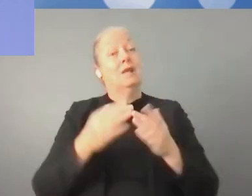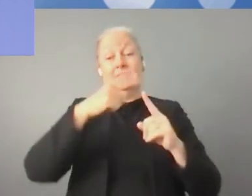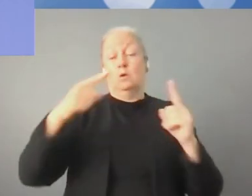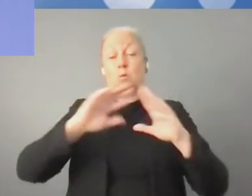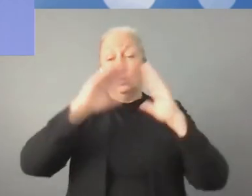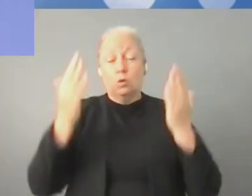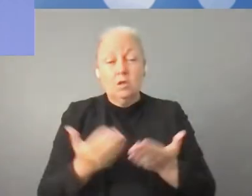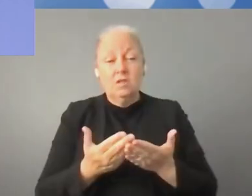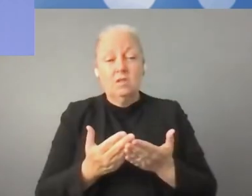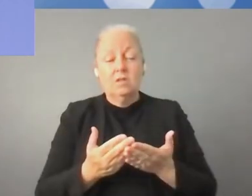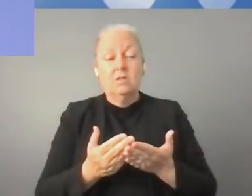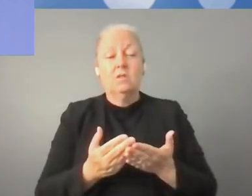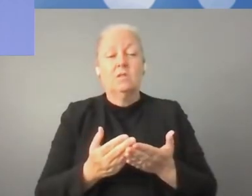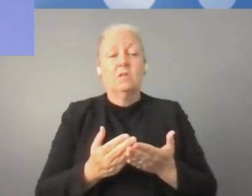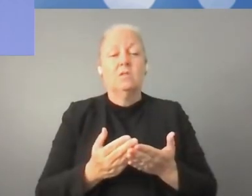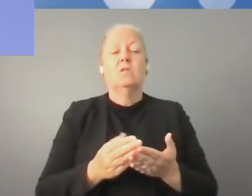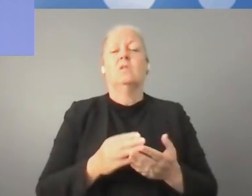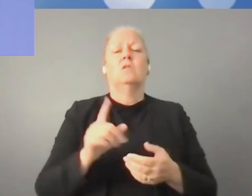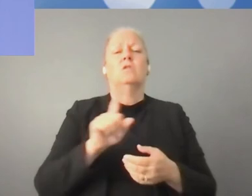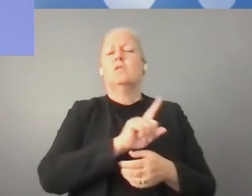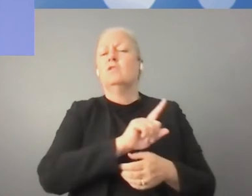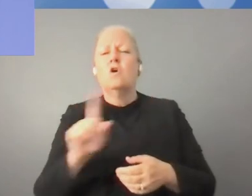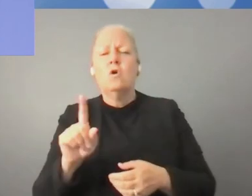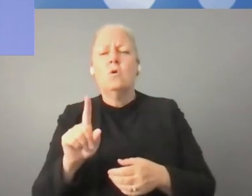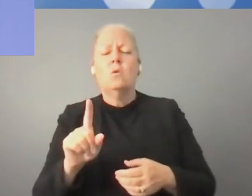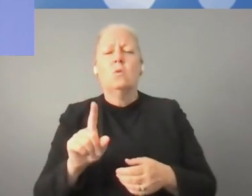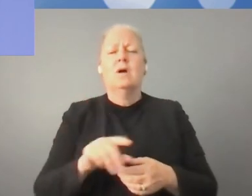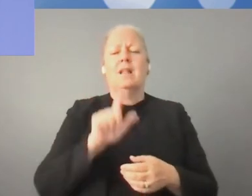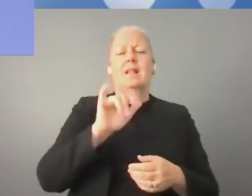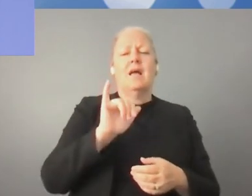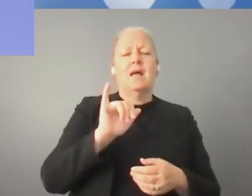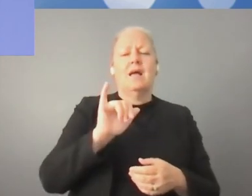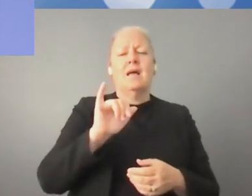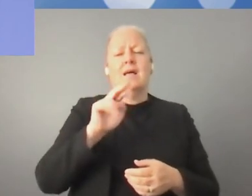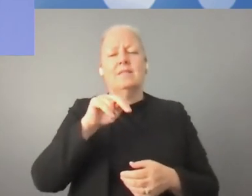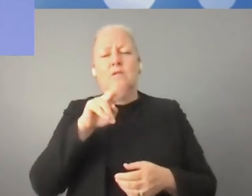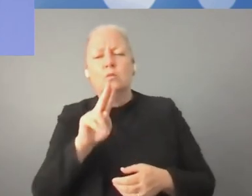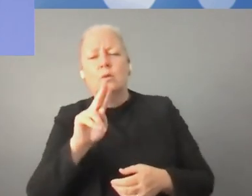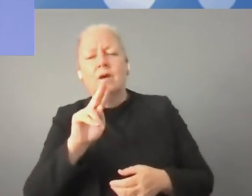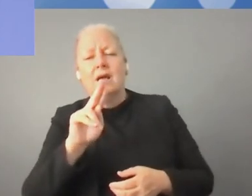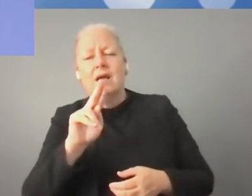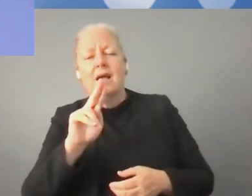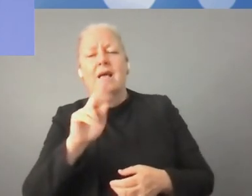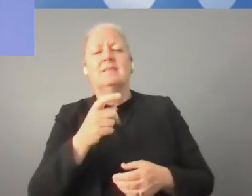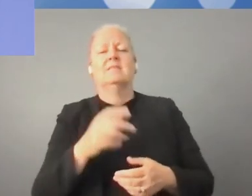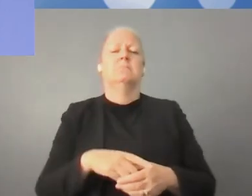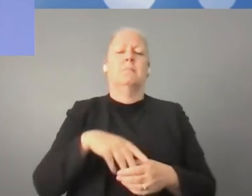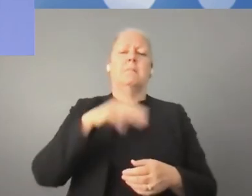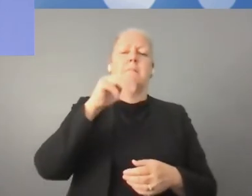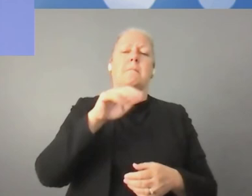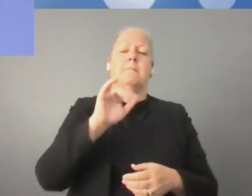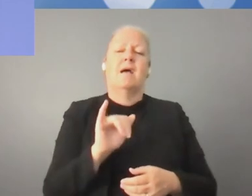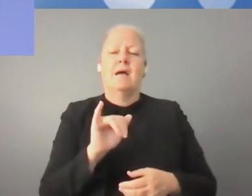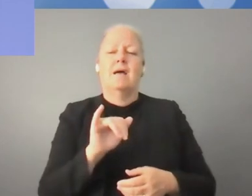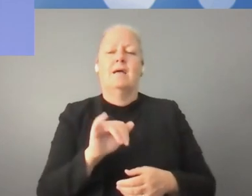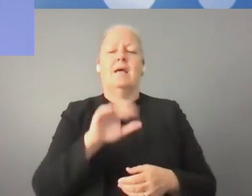Señor embajador, ustedes imaginan un mundo digital sin Linux, sin MySQL,